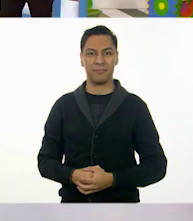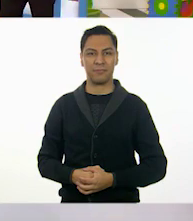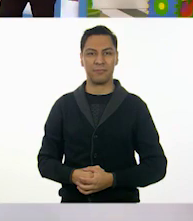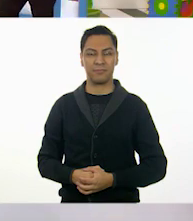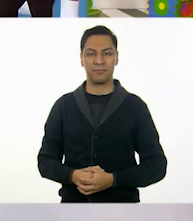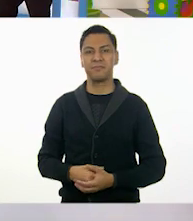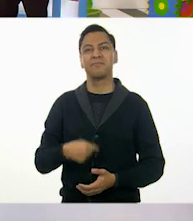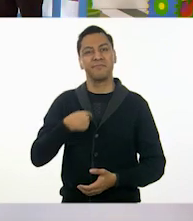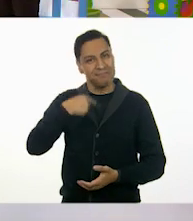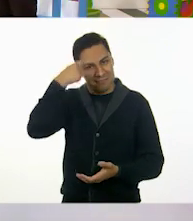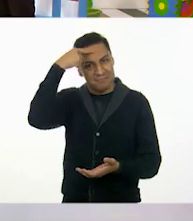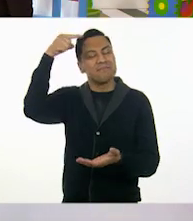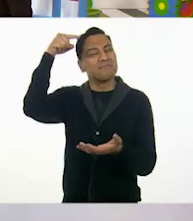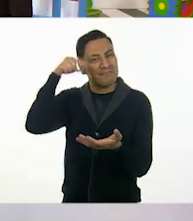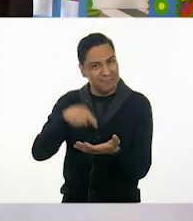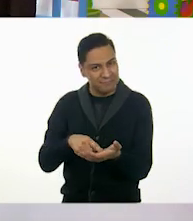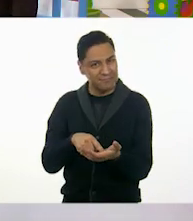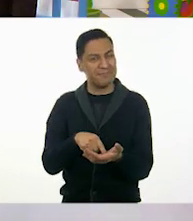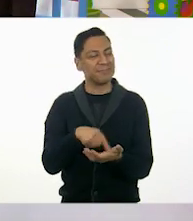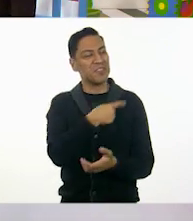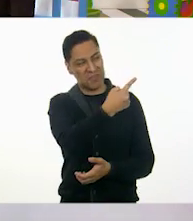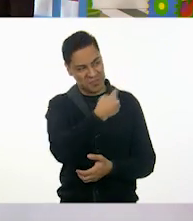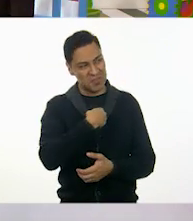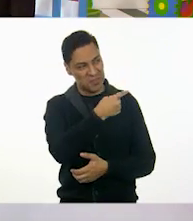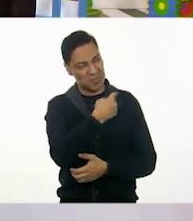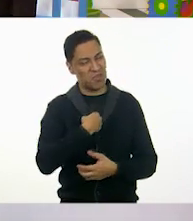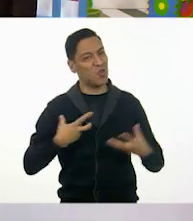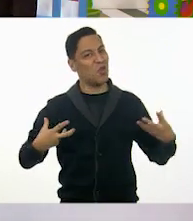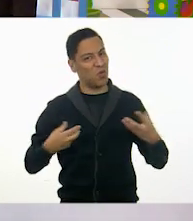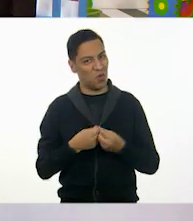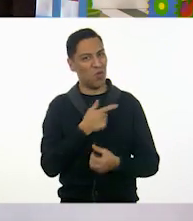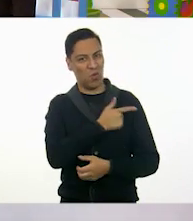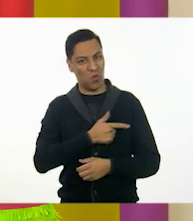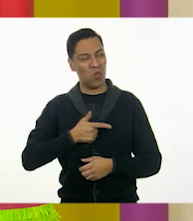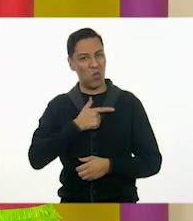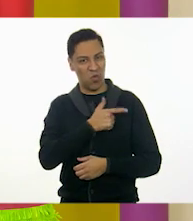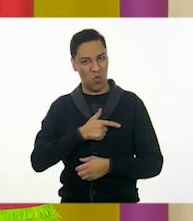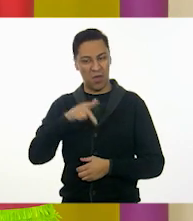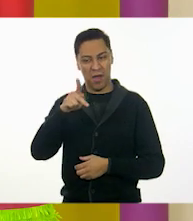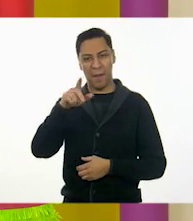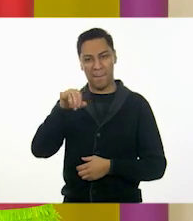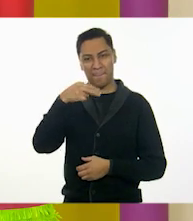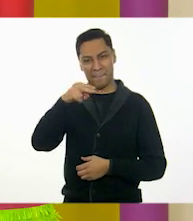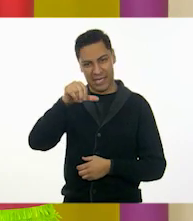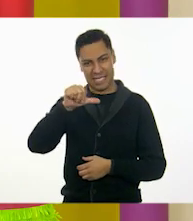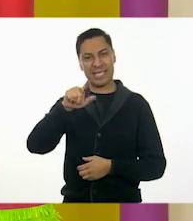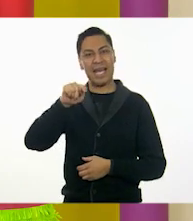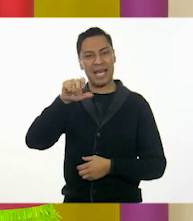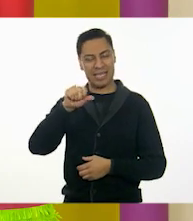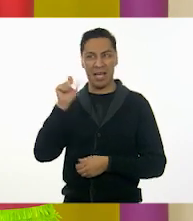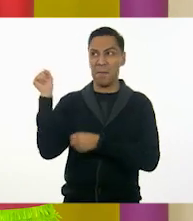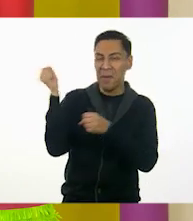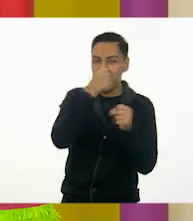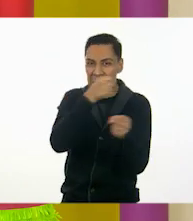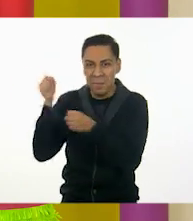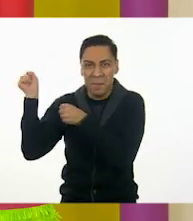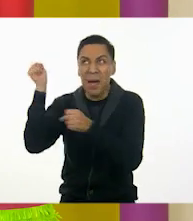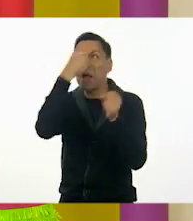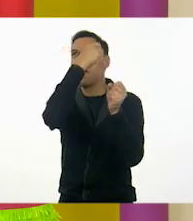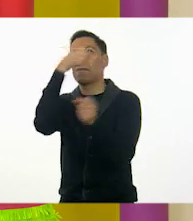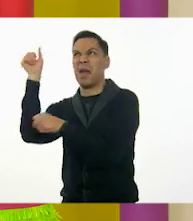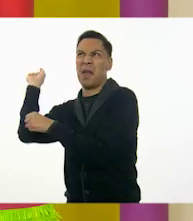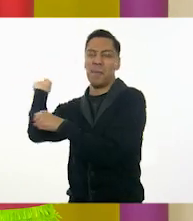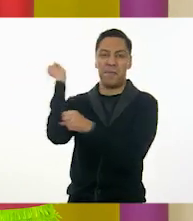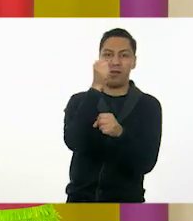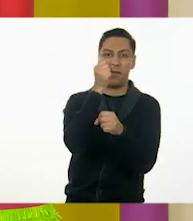Yo creo que justamente tú y yo tenemos eso en común, maestra. Nos gustan mucho las piñatas. En mi familia, una tradición